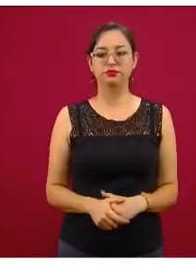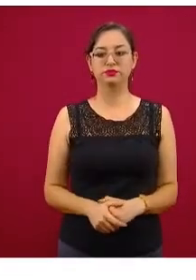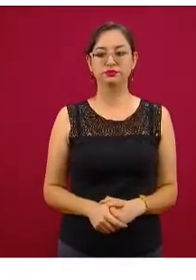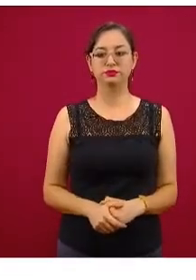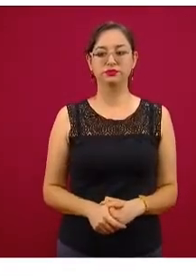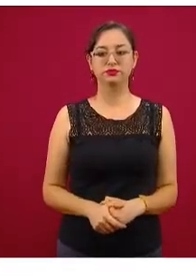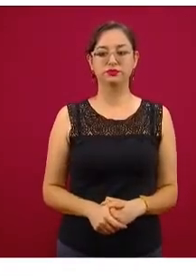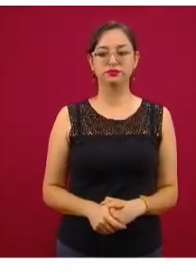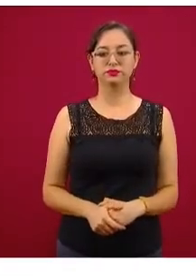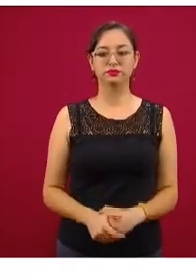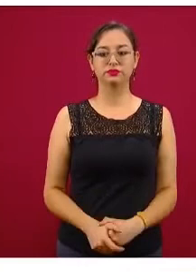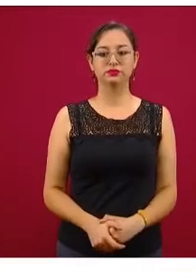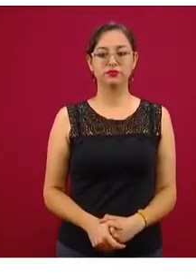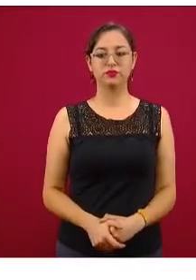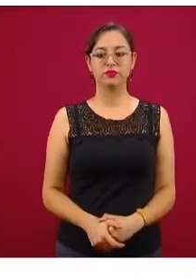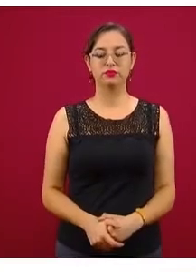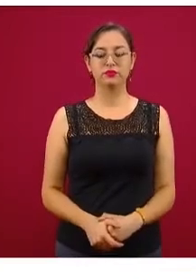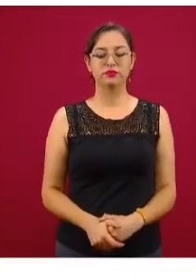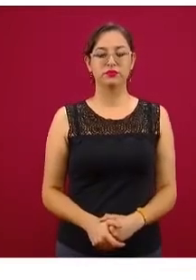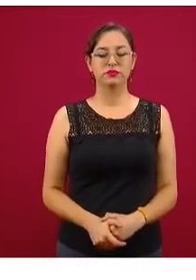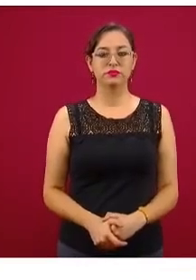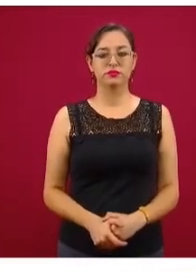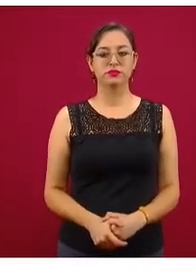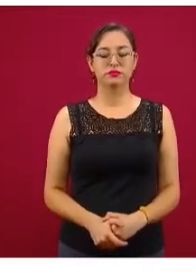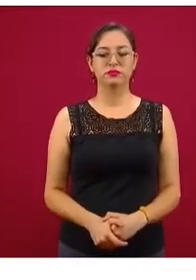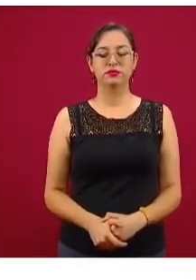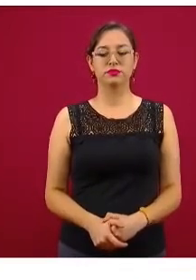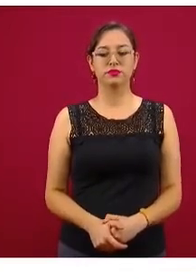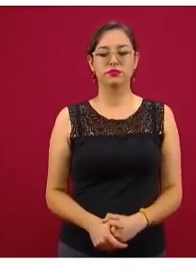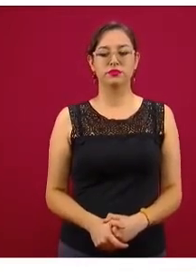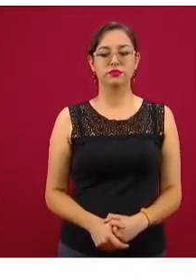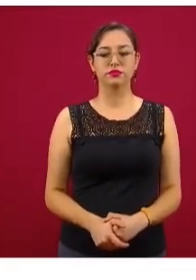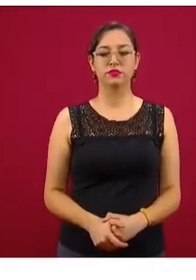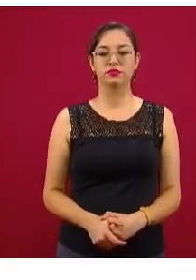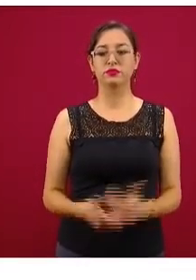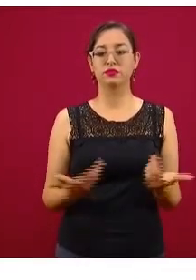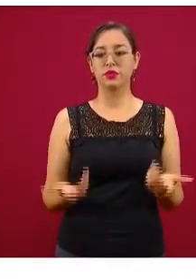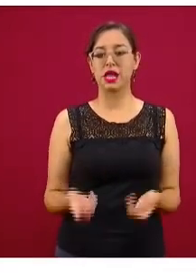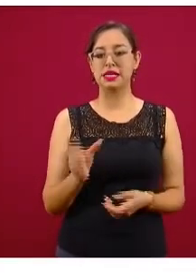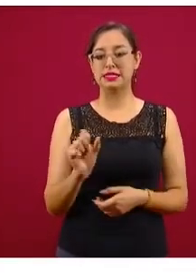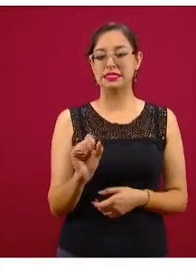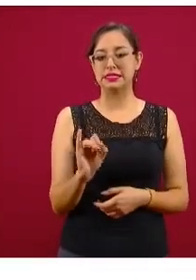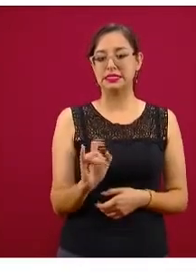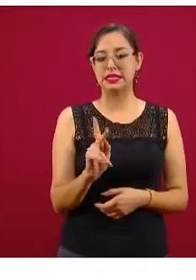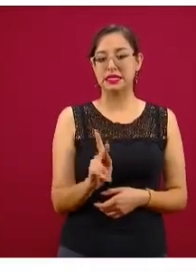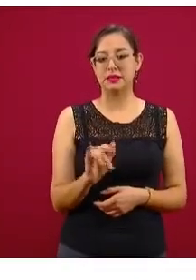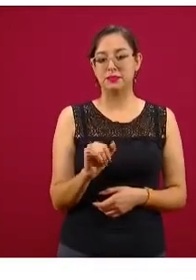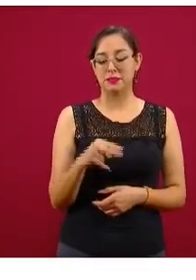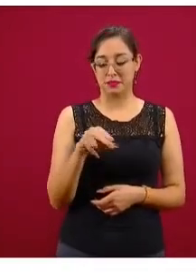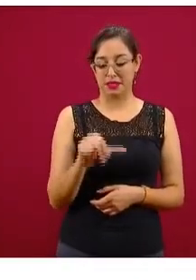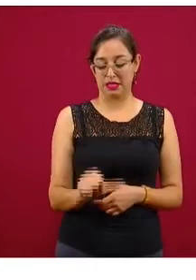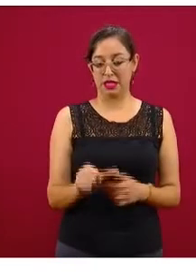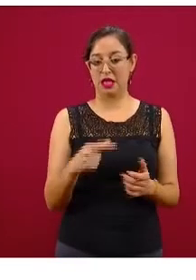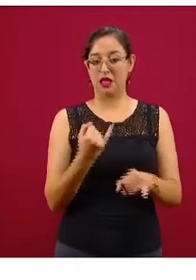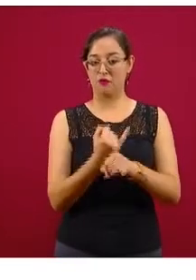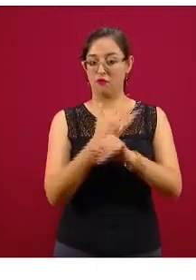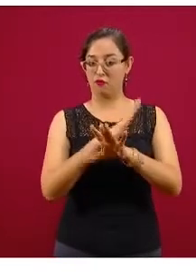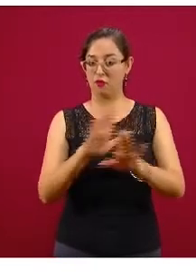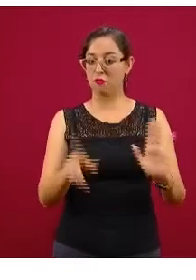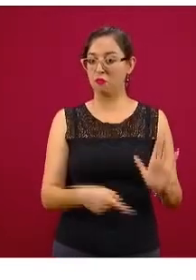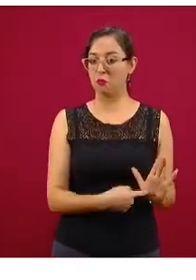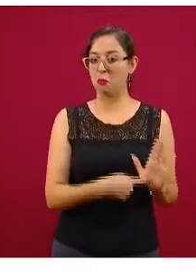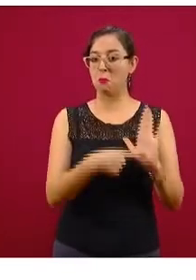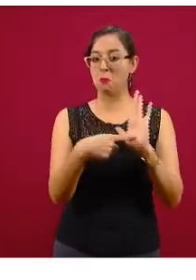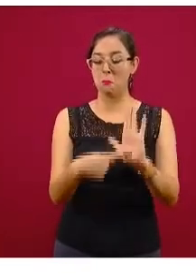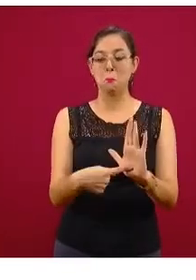Estos son algunos datos que les presento, la fuente es de Sipina y me parece genial, me parece genial